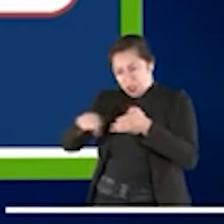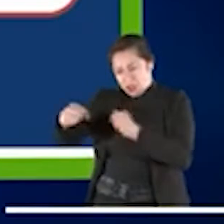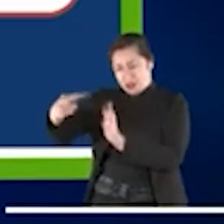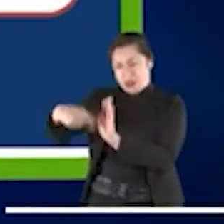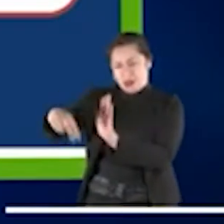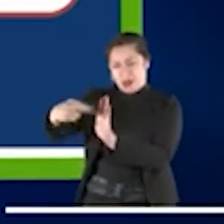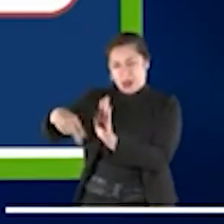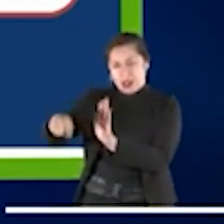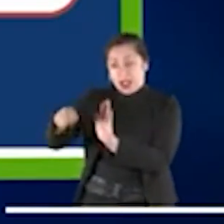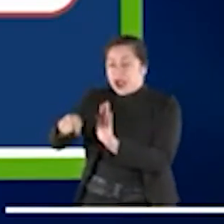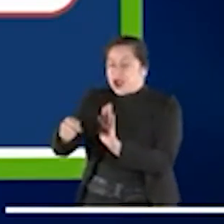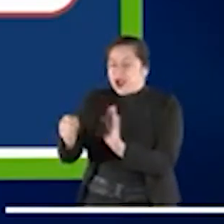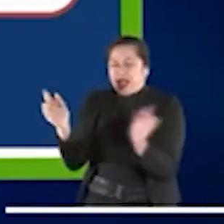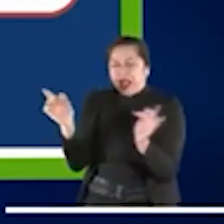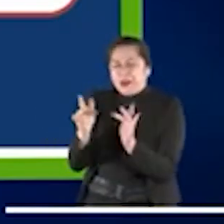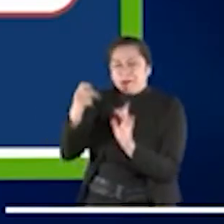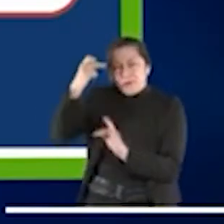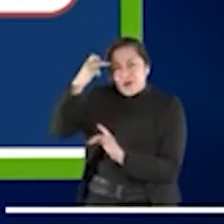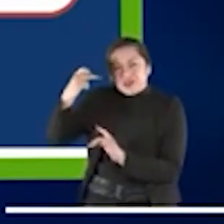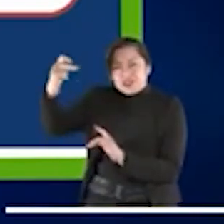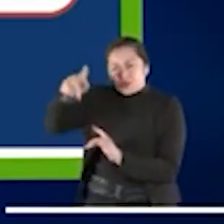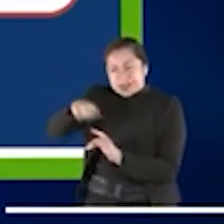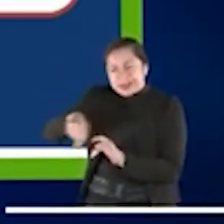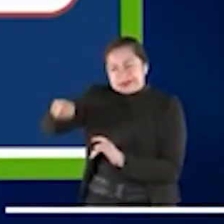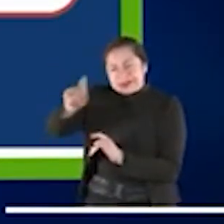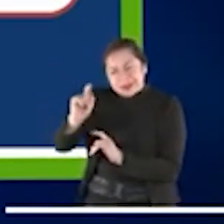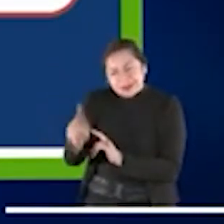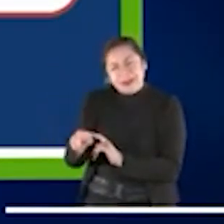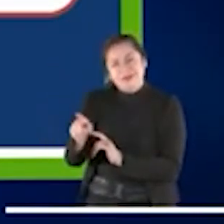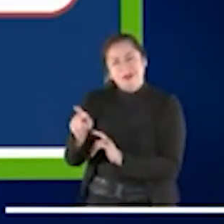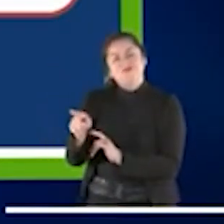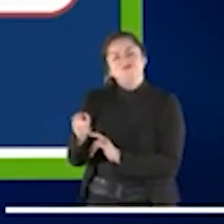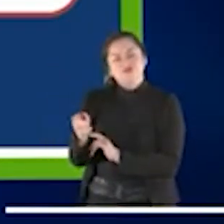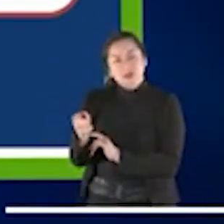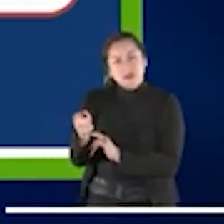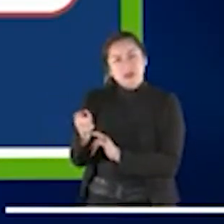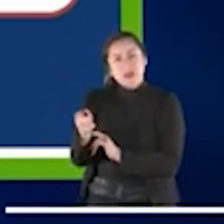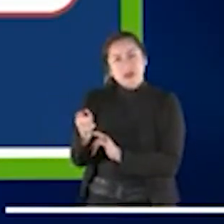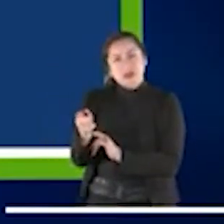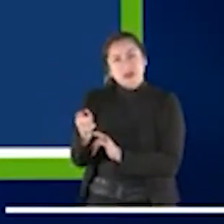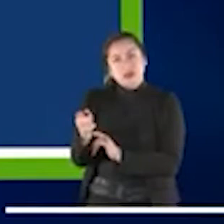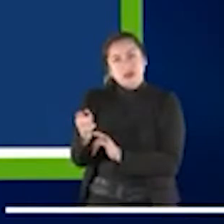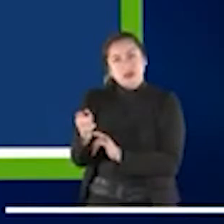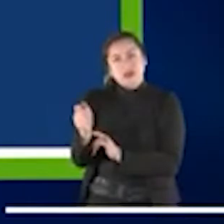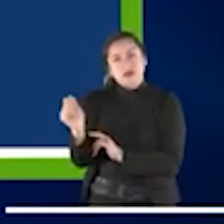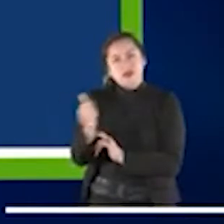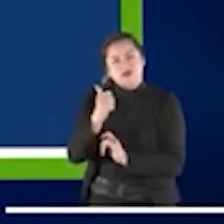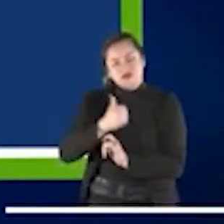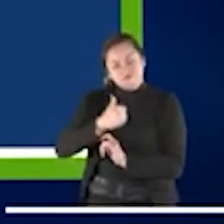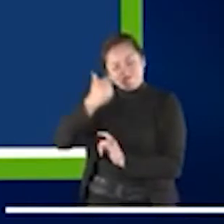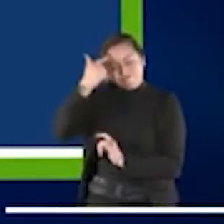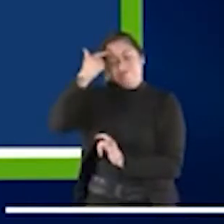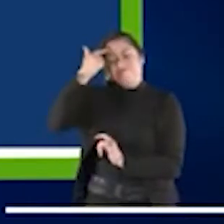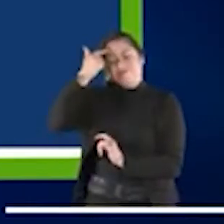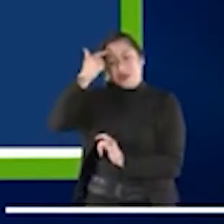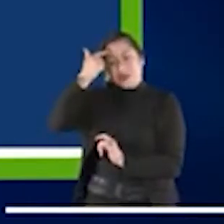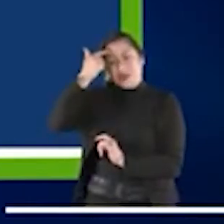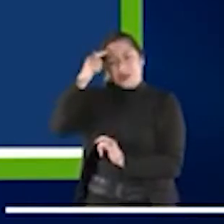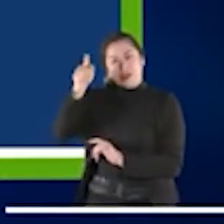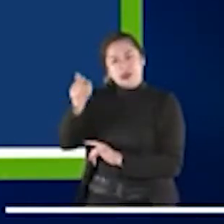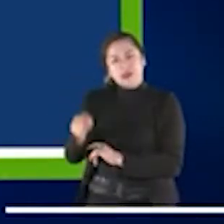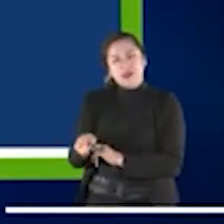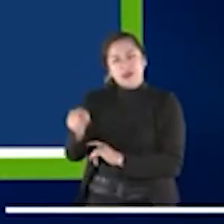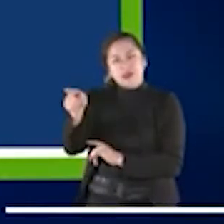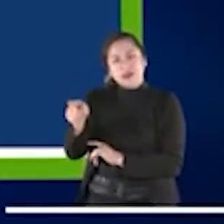el papel de esos profesionales. Intentaré recordaros un poco los principios y dónde la